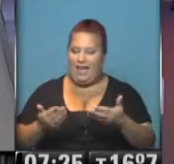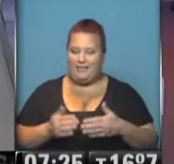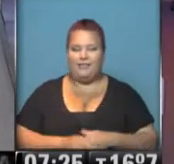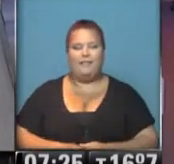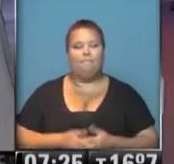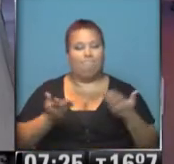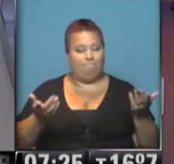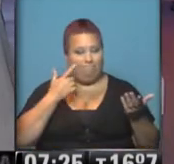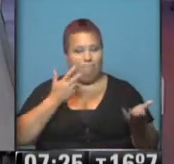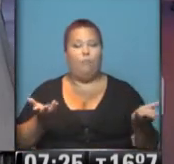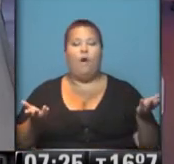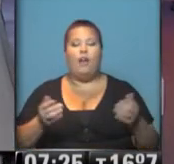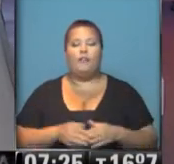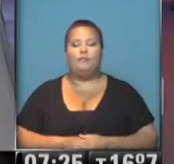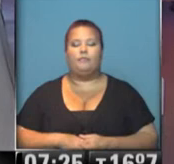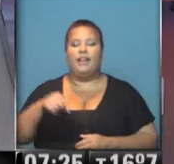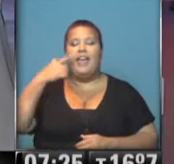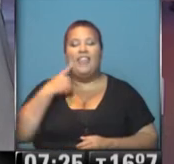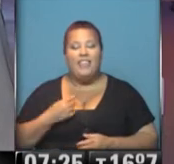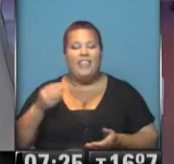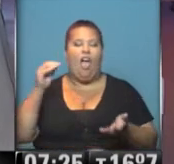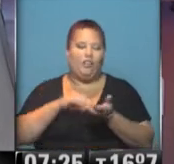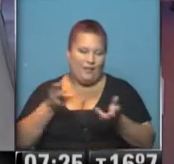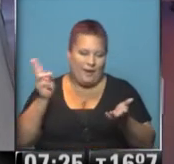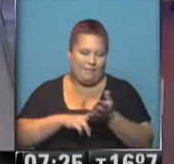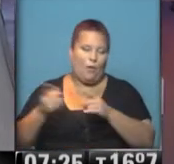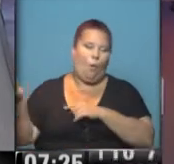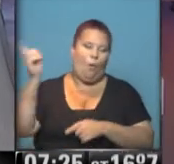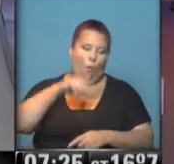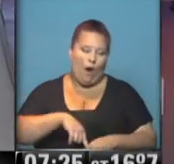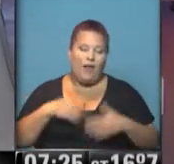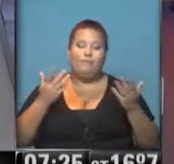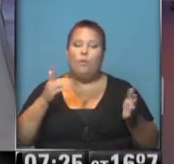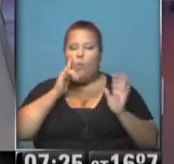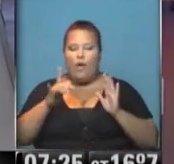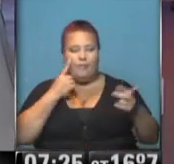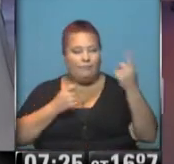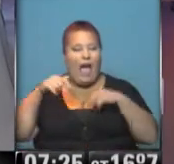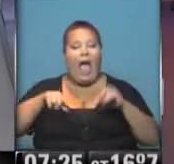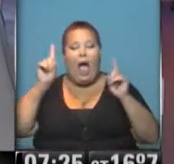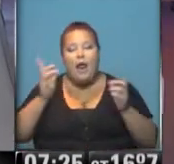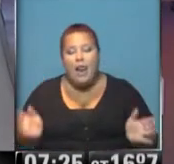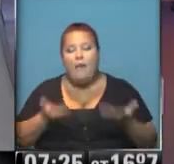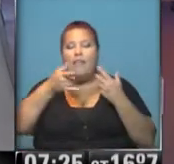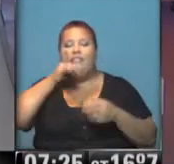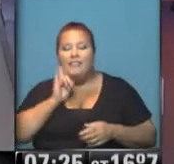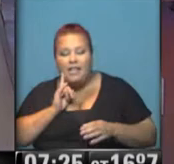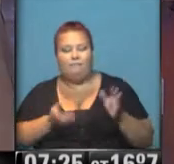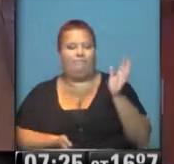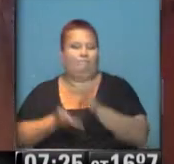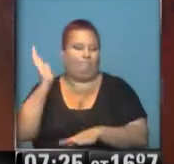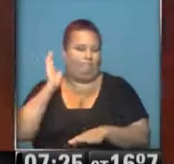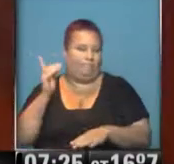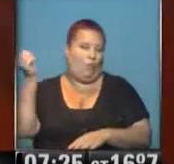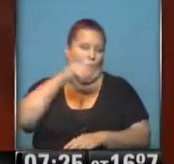Ahí está entonces, bueno, día de vuelta, día de regreso, así que con precaución, algunos a esta hora se levantan, desayunan y ya emprenden el